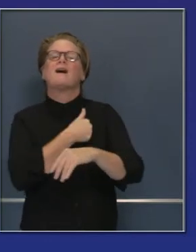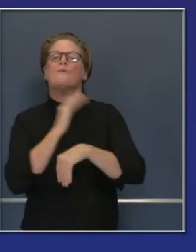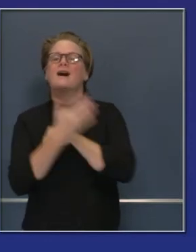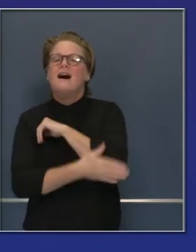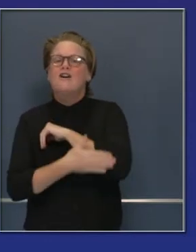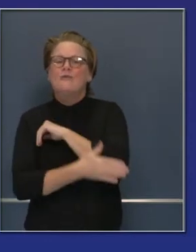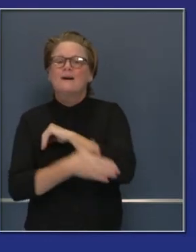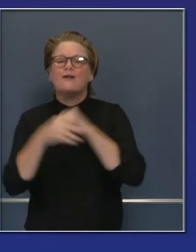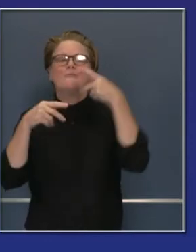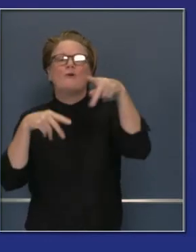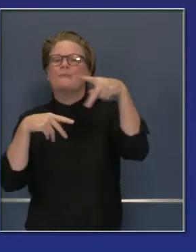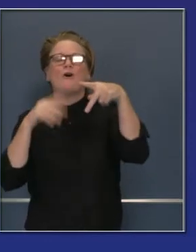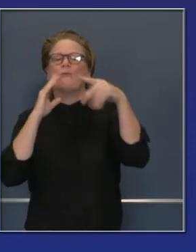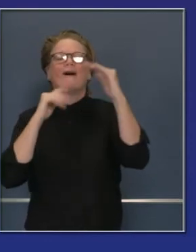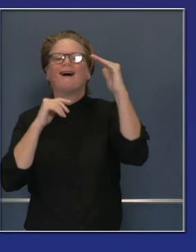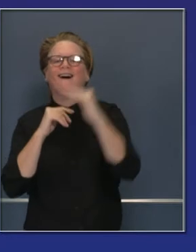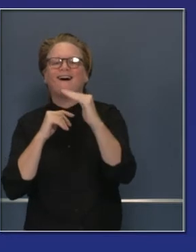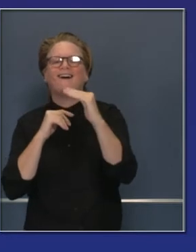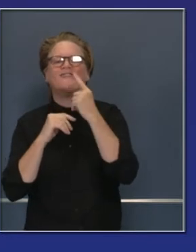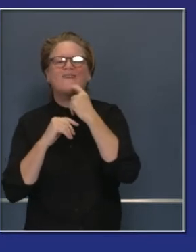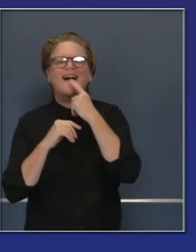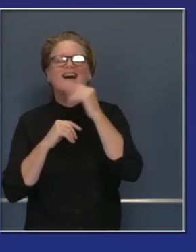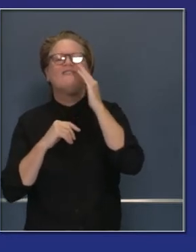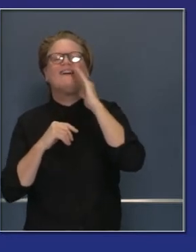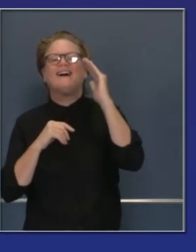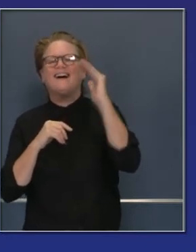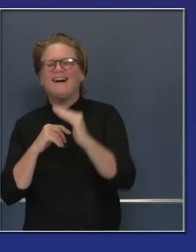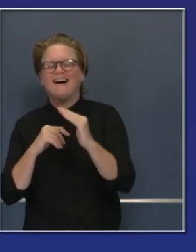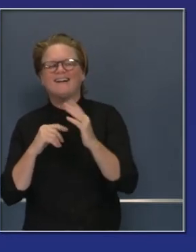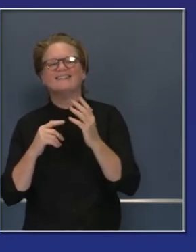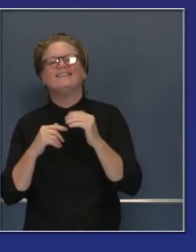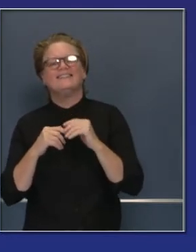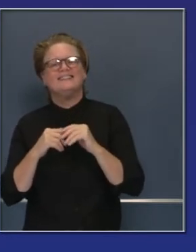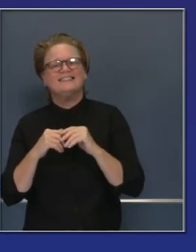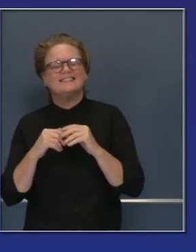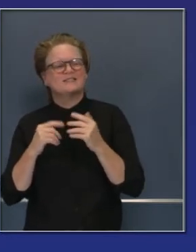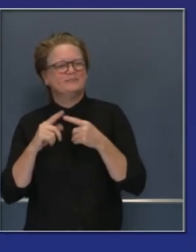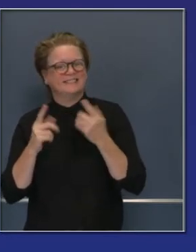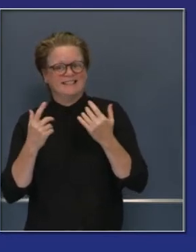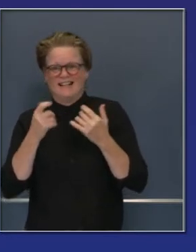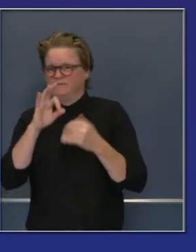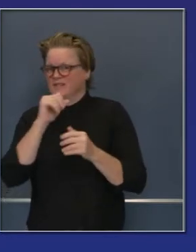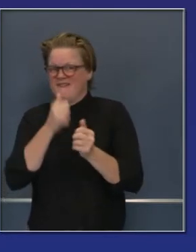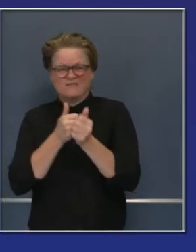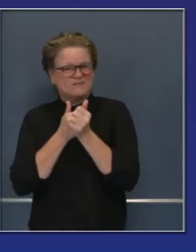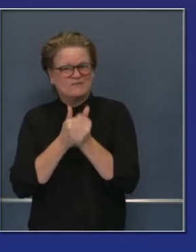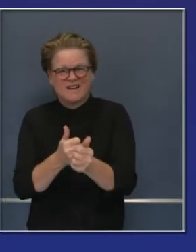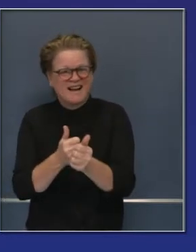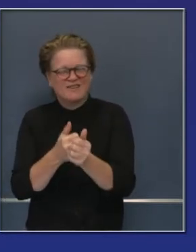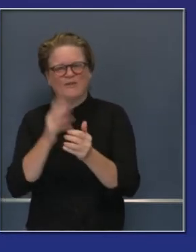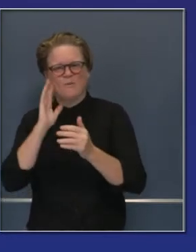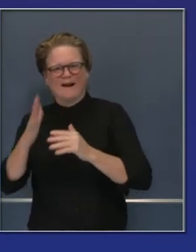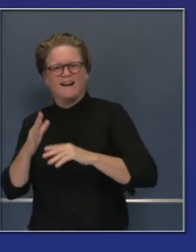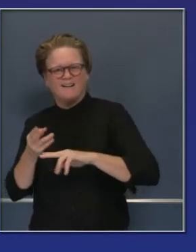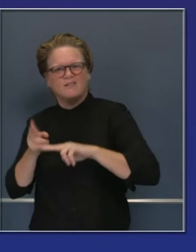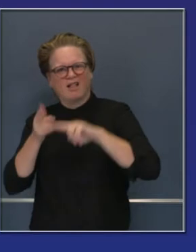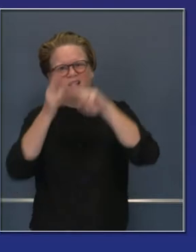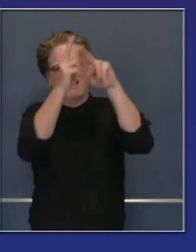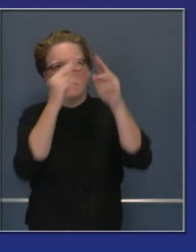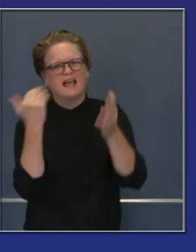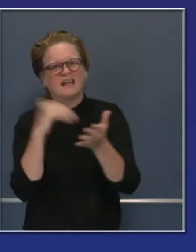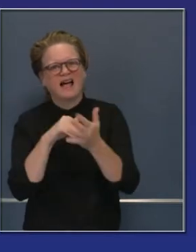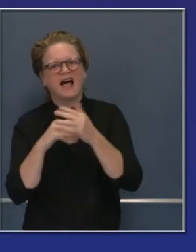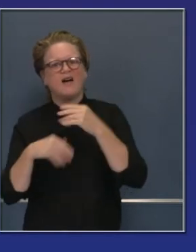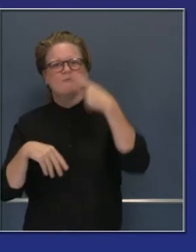niveles menos restrictivos, naranja, amarillo. Ahora estamos viendo un aumento del número de los casos. Así que por eso vemos una mayor